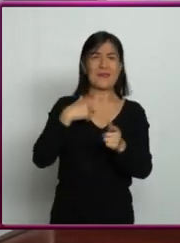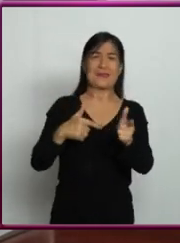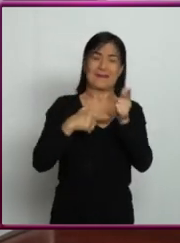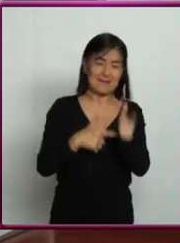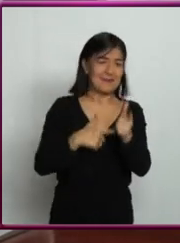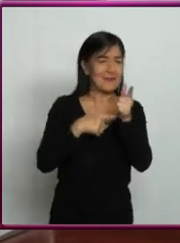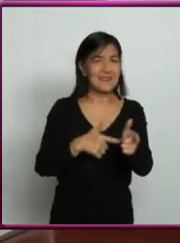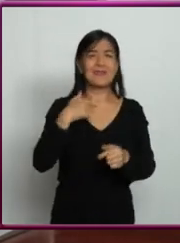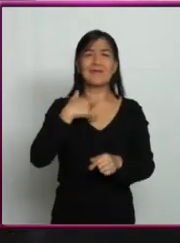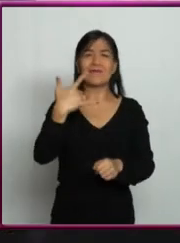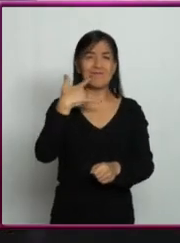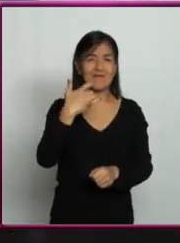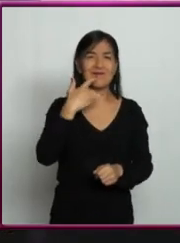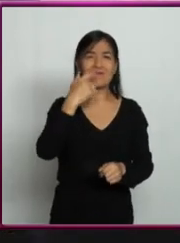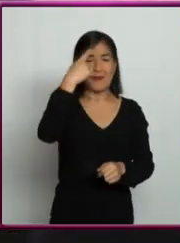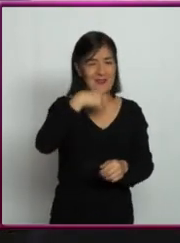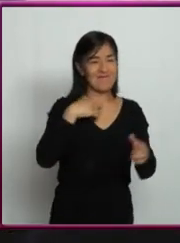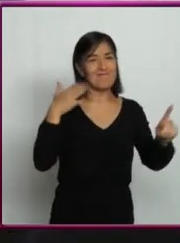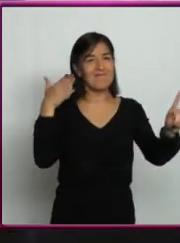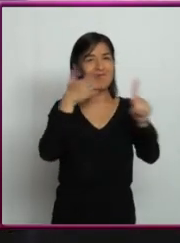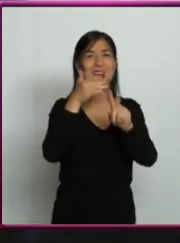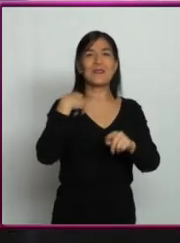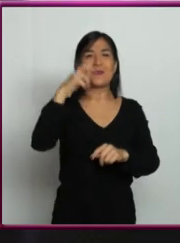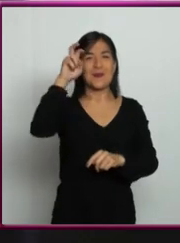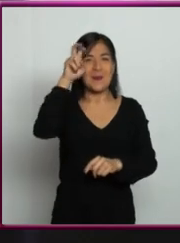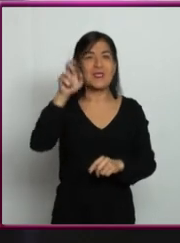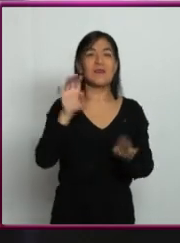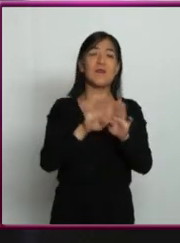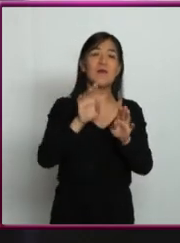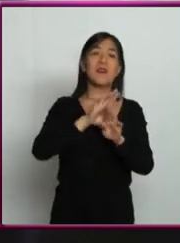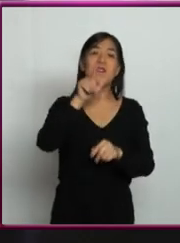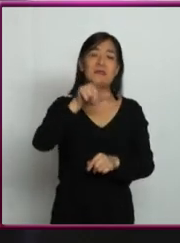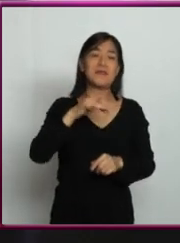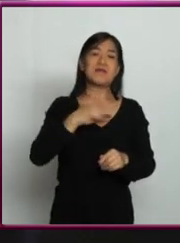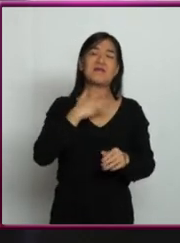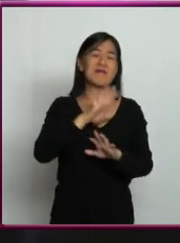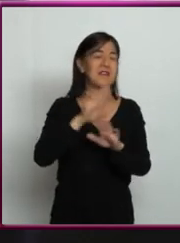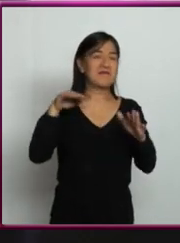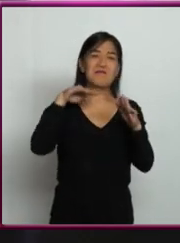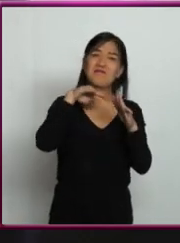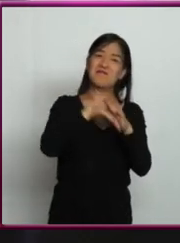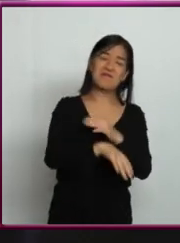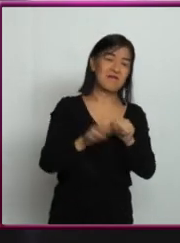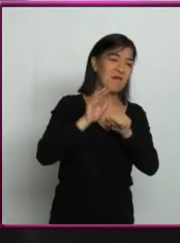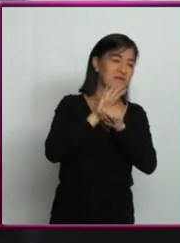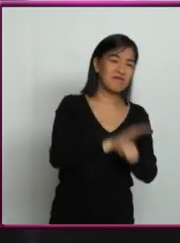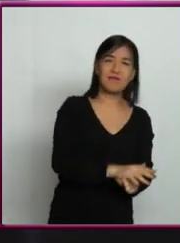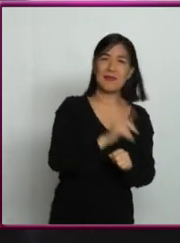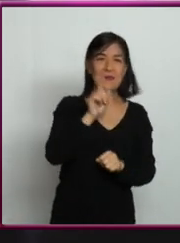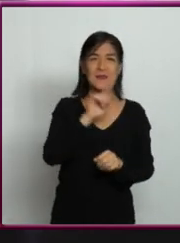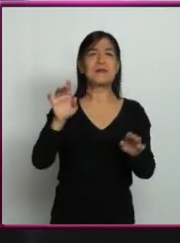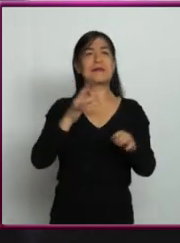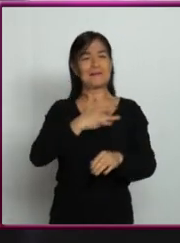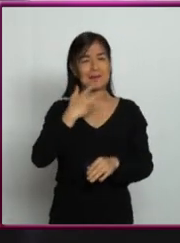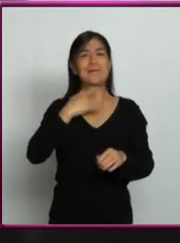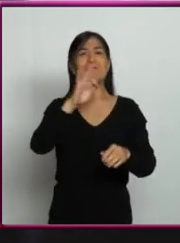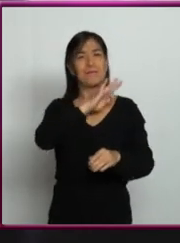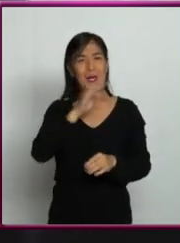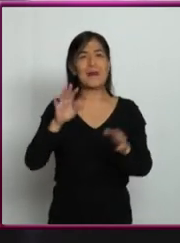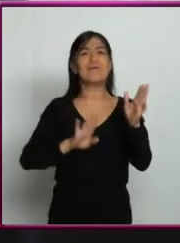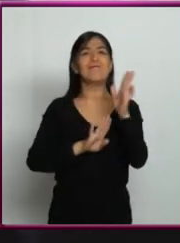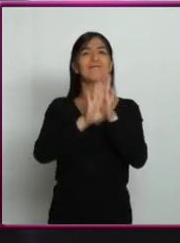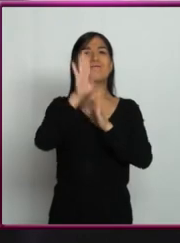tenacidad y es lo mejor. No dejarse desanimar. Ir por adelante siempre, ¿no? Y no perder años como yo lo he hecho.